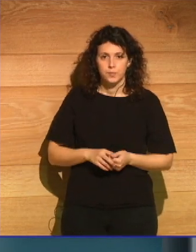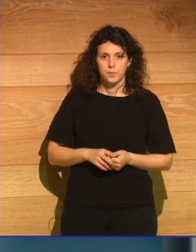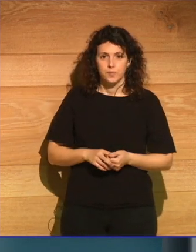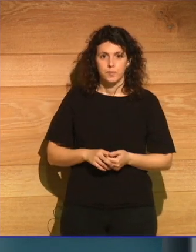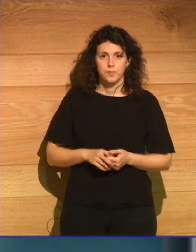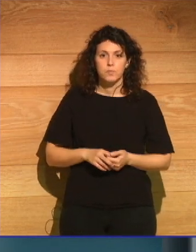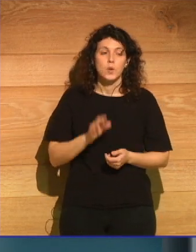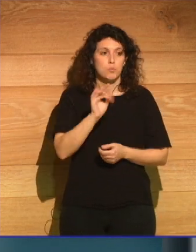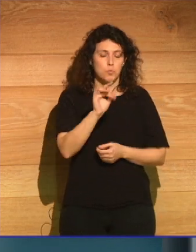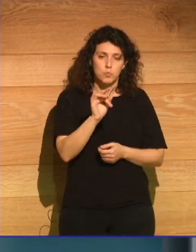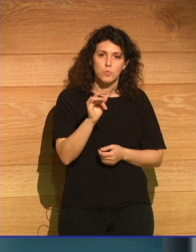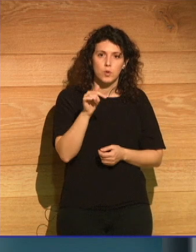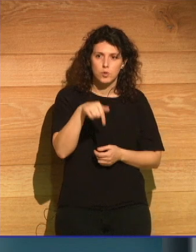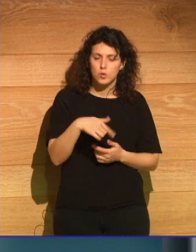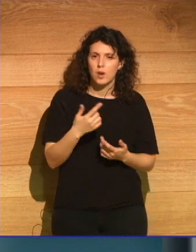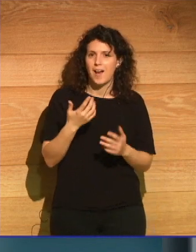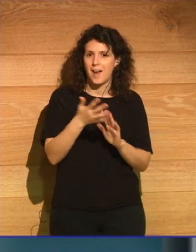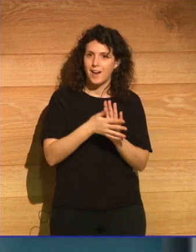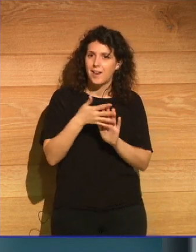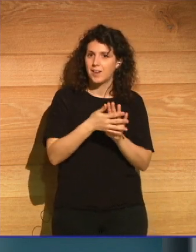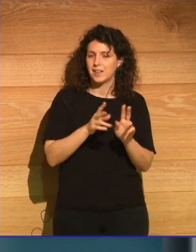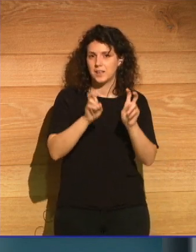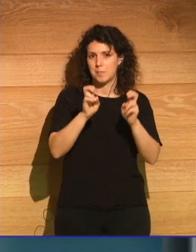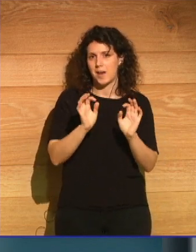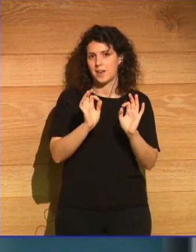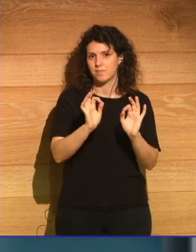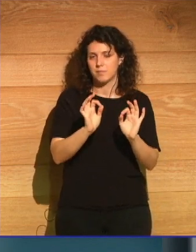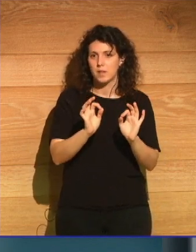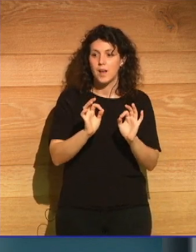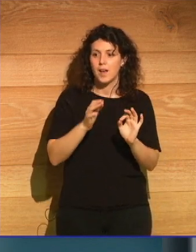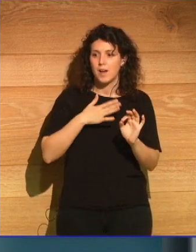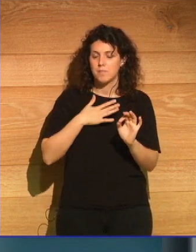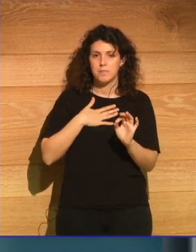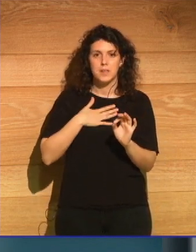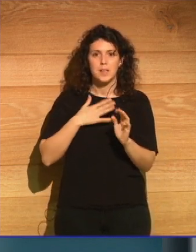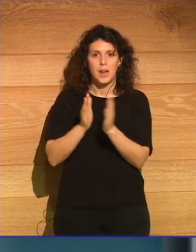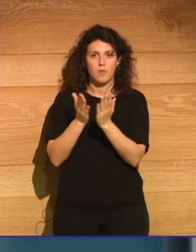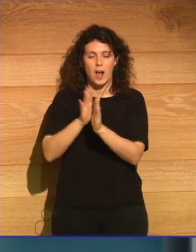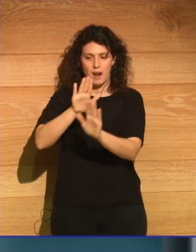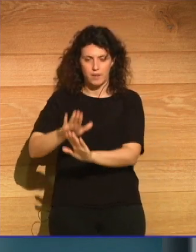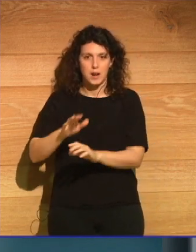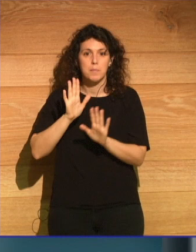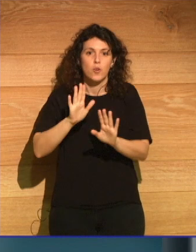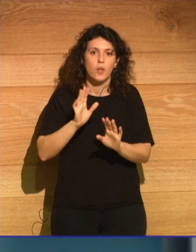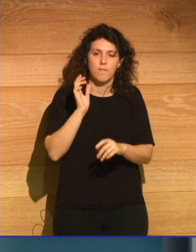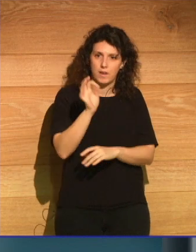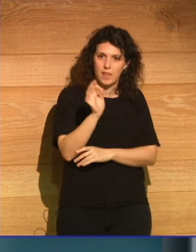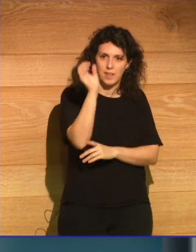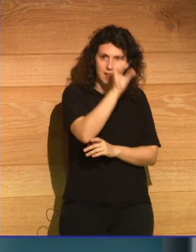Sí, oí hablar de esto al final de mi escritura, pero es verdad, los científicos